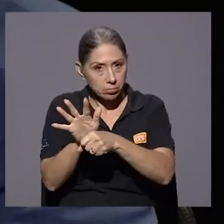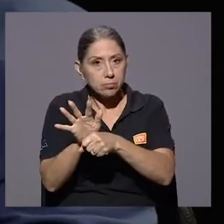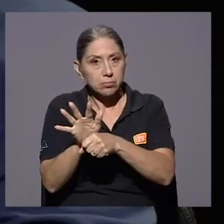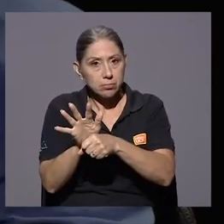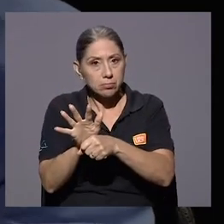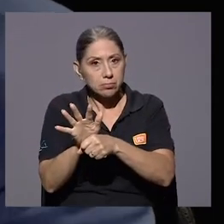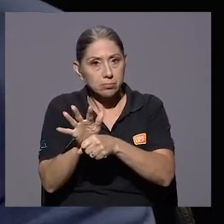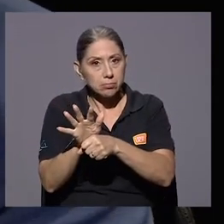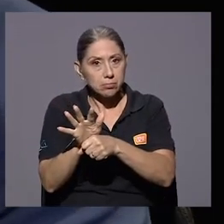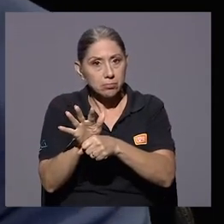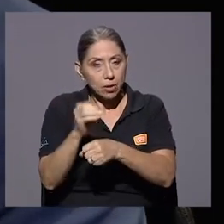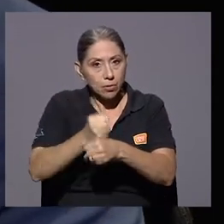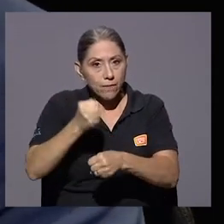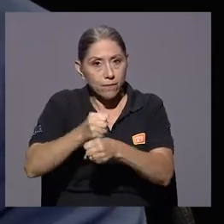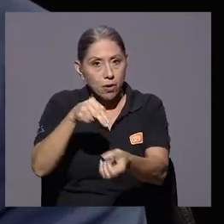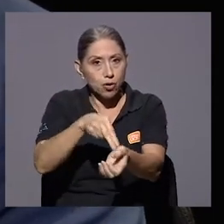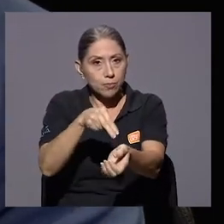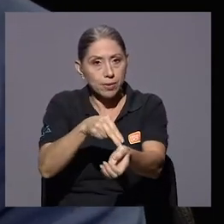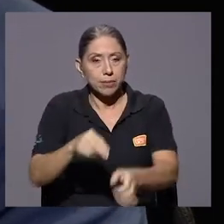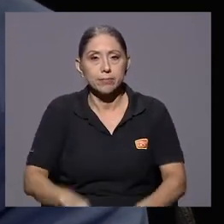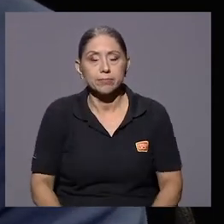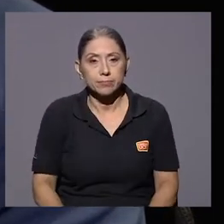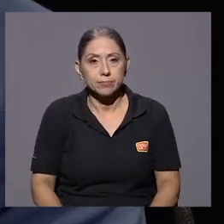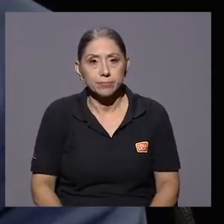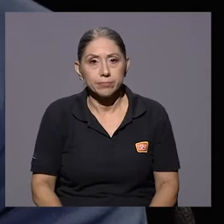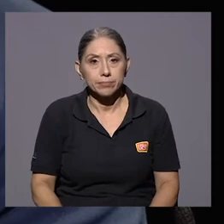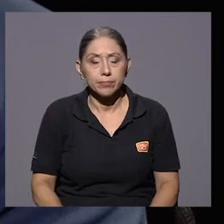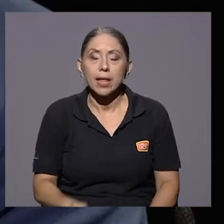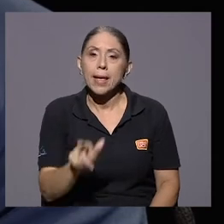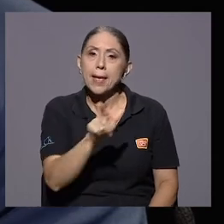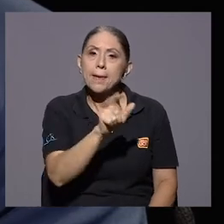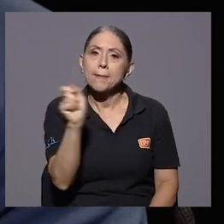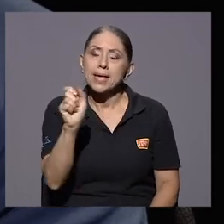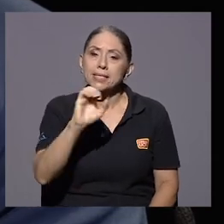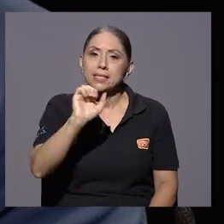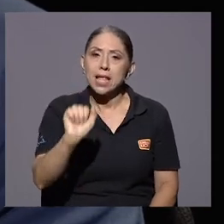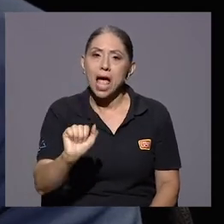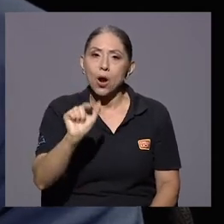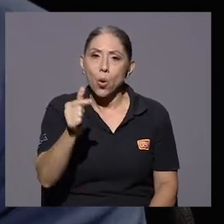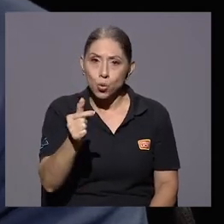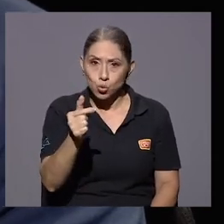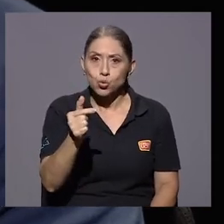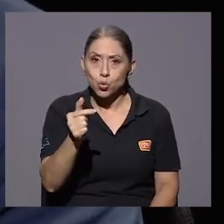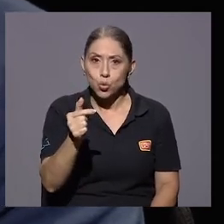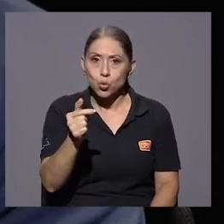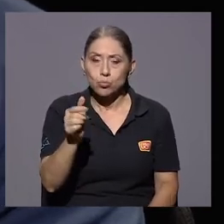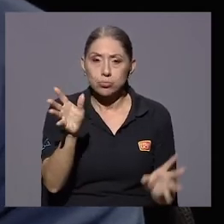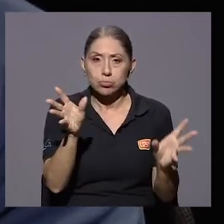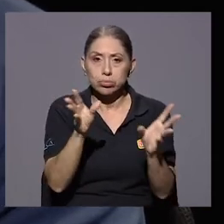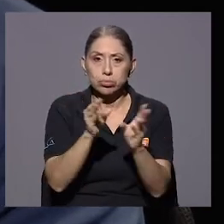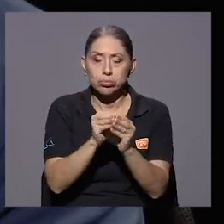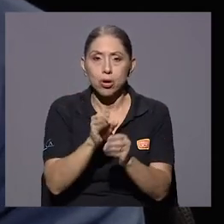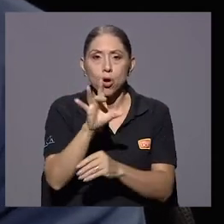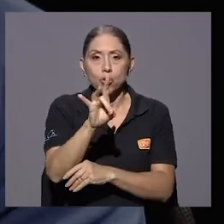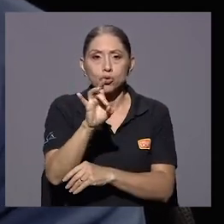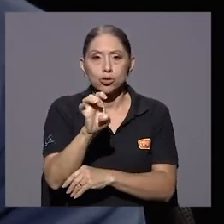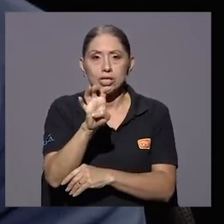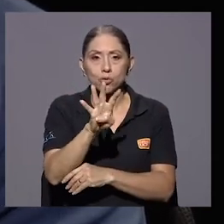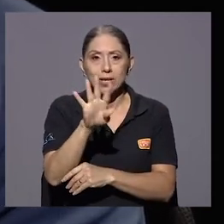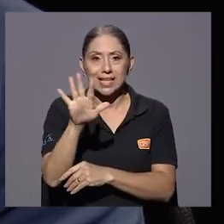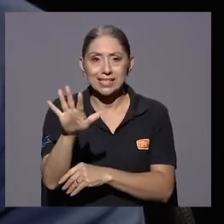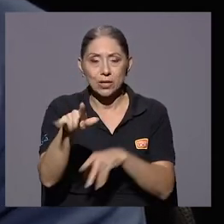a nivel hospitalario. Para el mes de agosto, ya eran 845